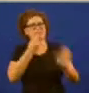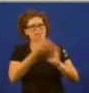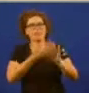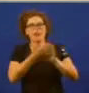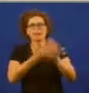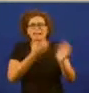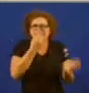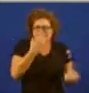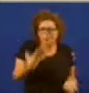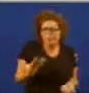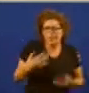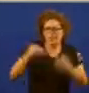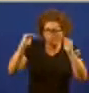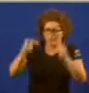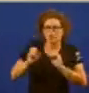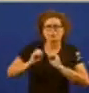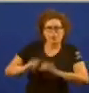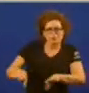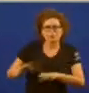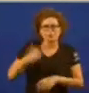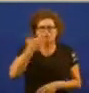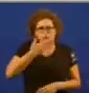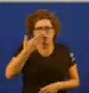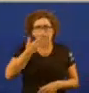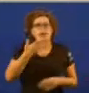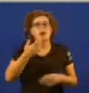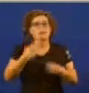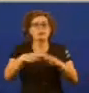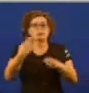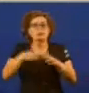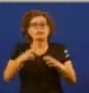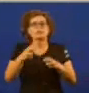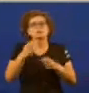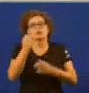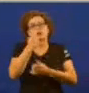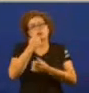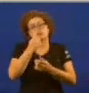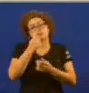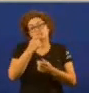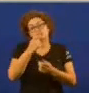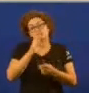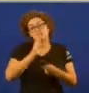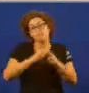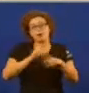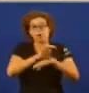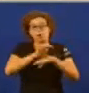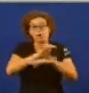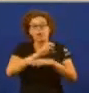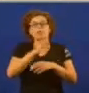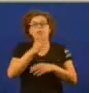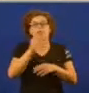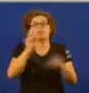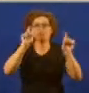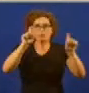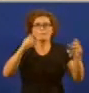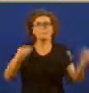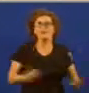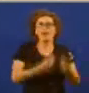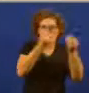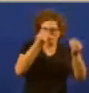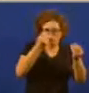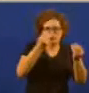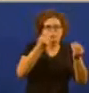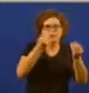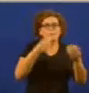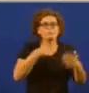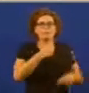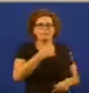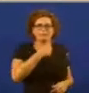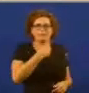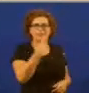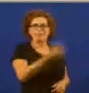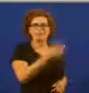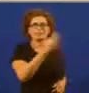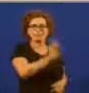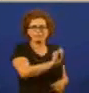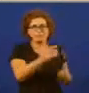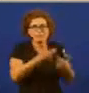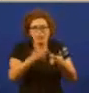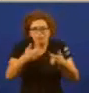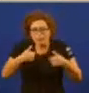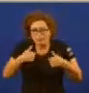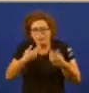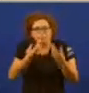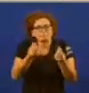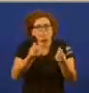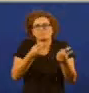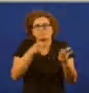tamén unha lei morraza para que non podamos nin protestar na rúas esa lei que non ve un factor